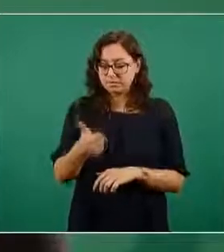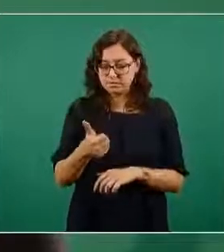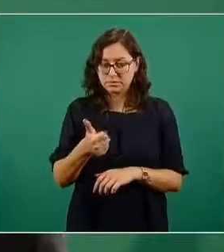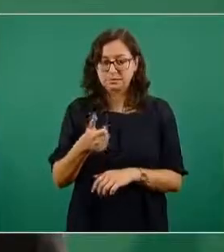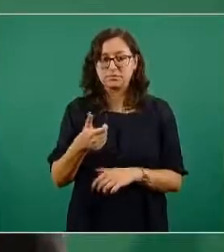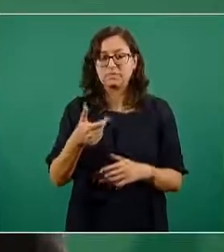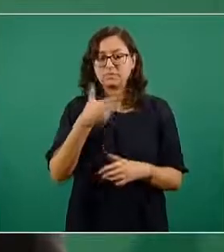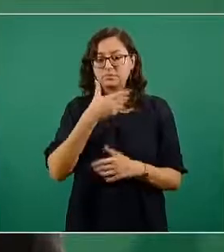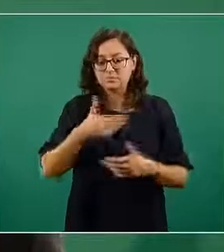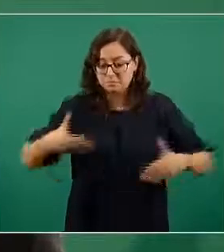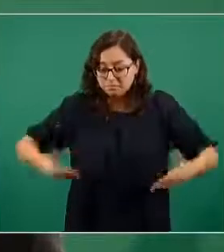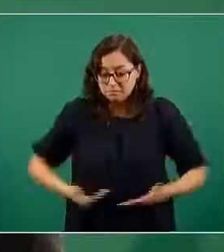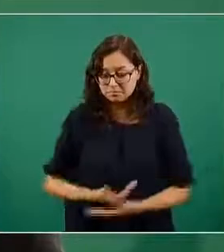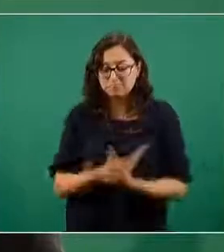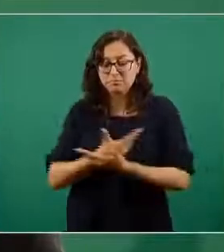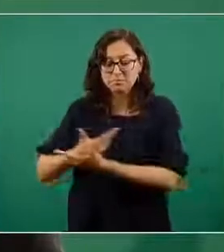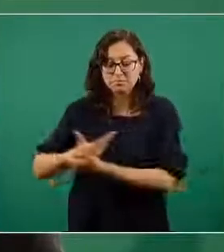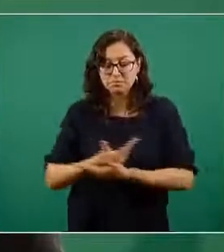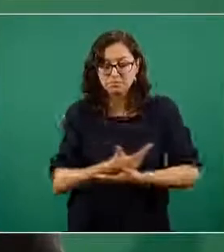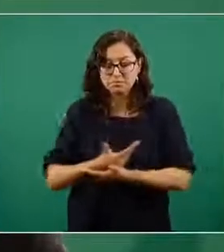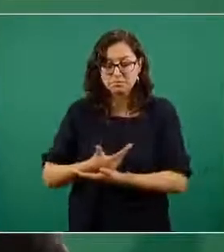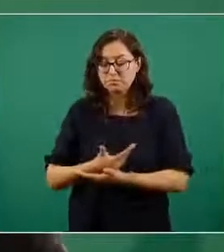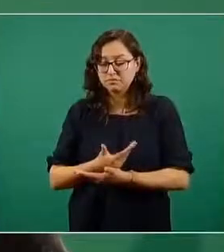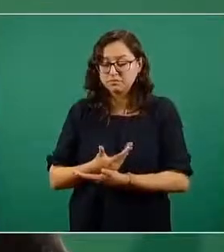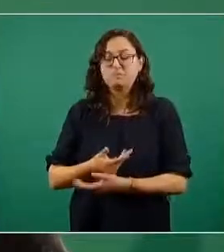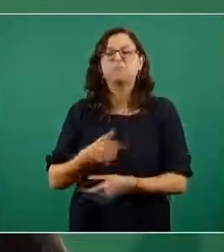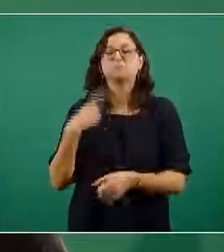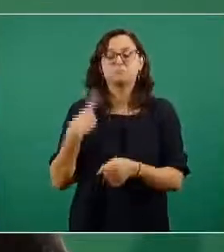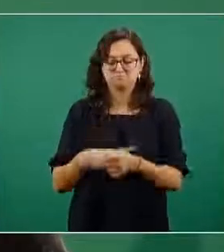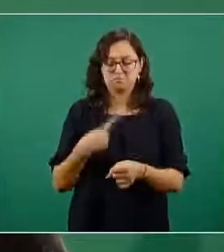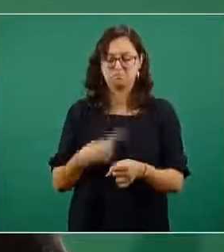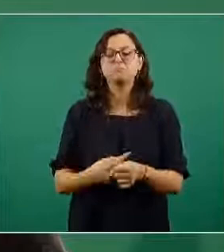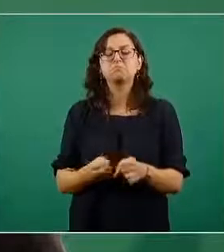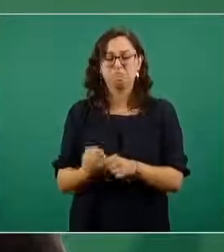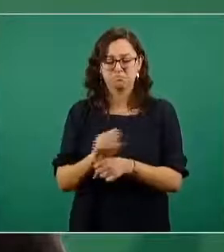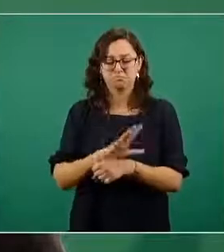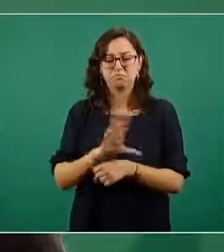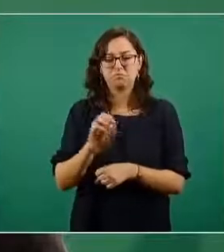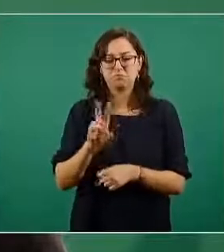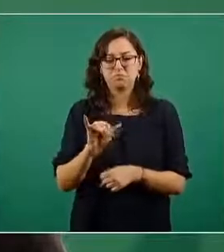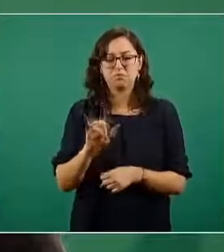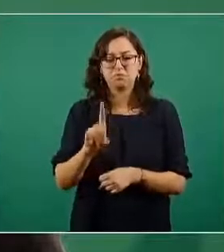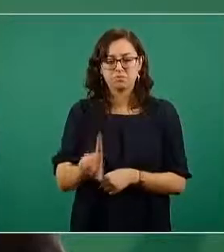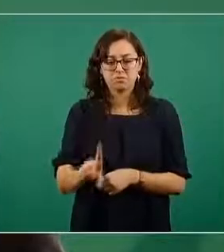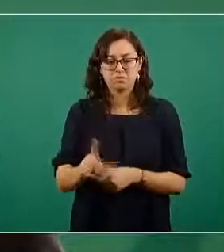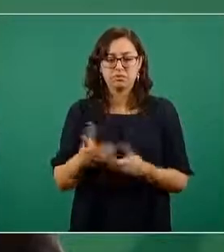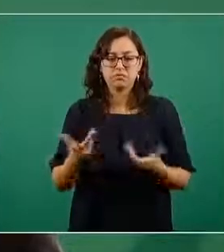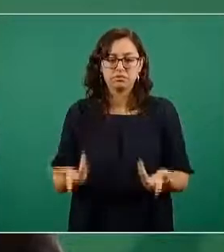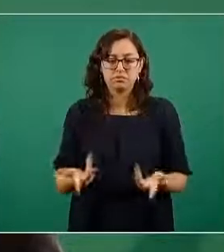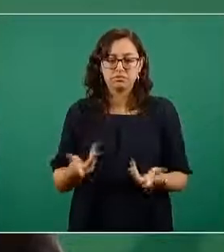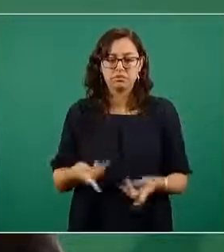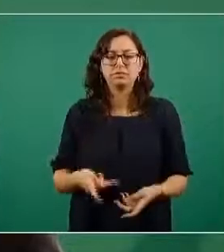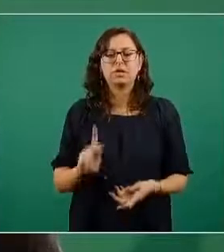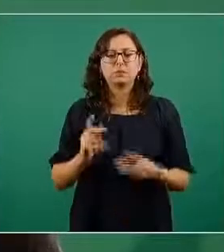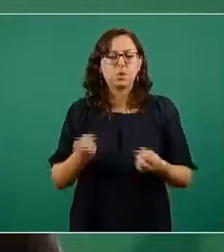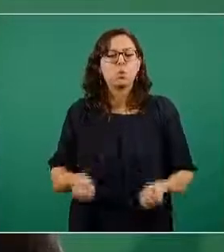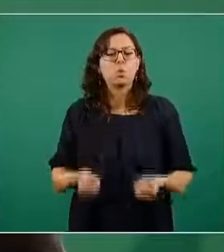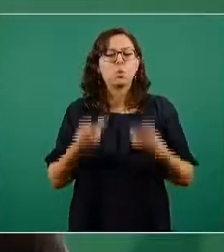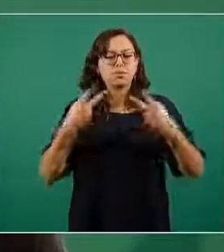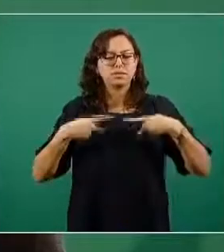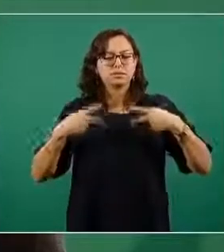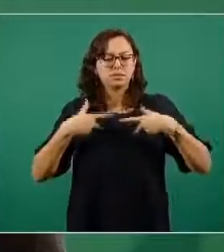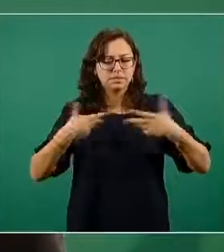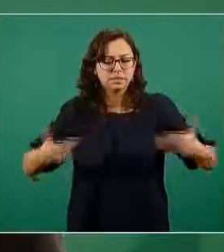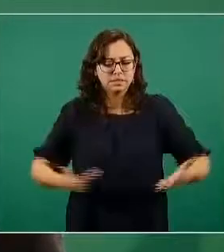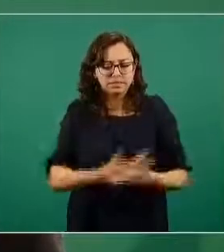dos mil veinte positivos a COVID-19 y esto de un universo de más de catorce mil recién nacidos que en su momento fueron